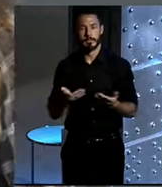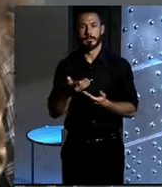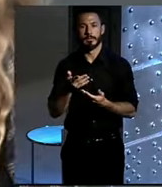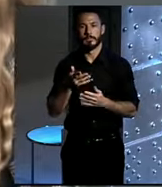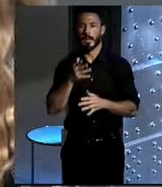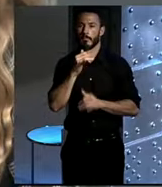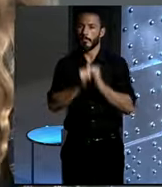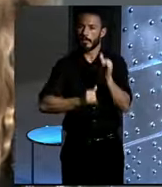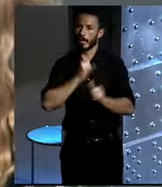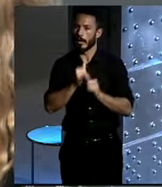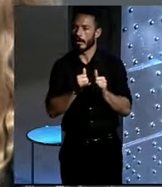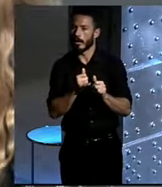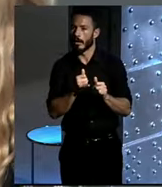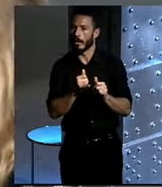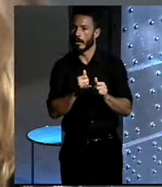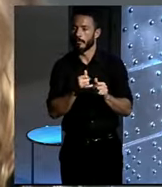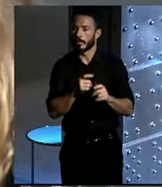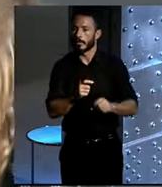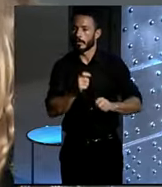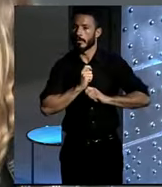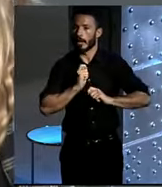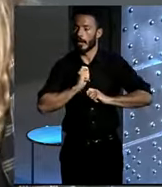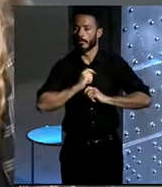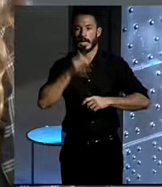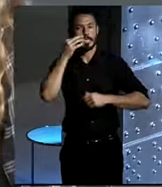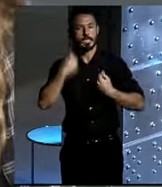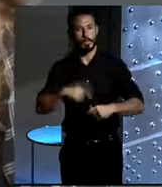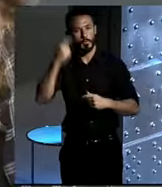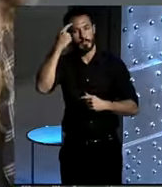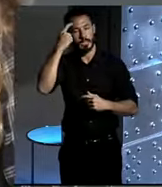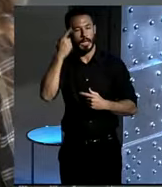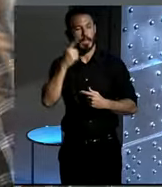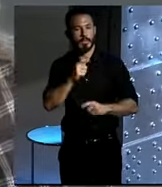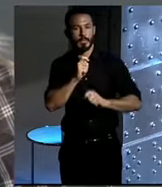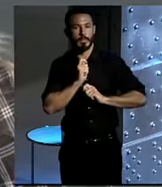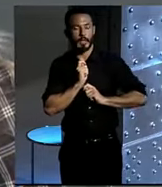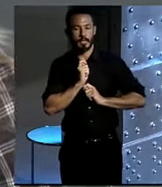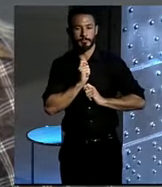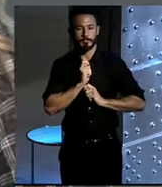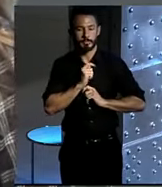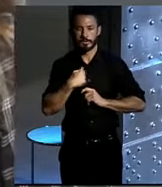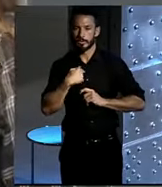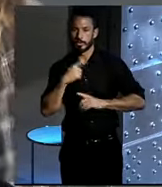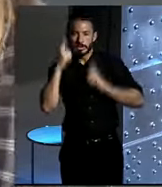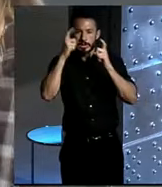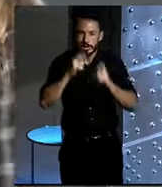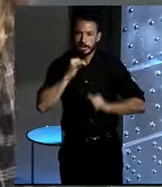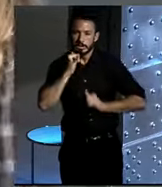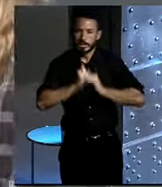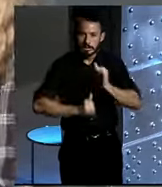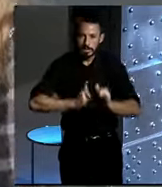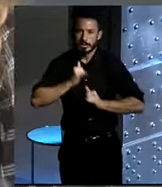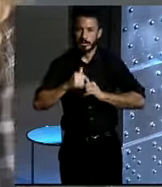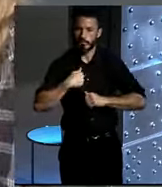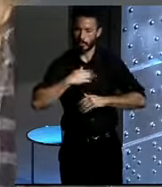bicicleta tiene un efecto también sobre la salud mental y es la cuestión de que moverte tú con tu propio esfuerzo físico, ¿sabes? De manera